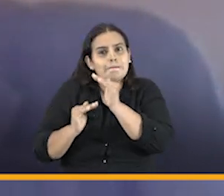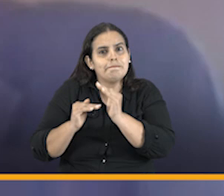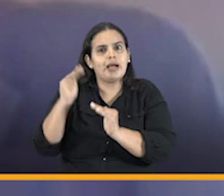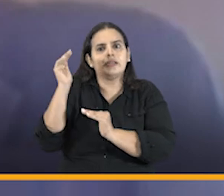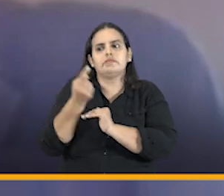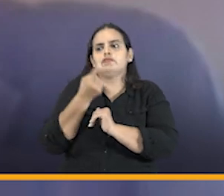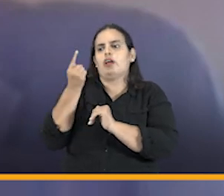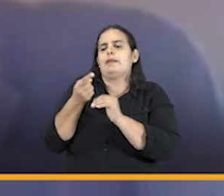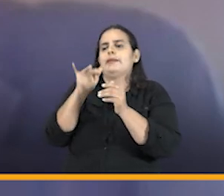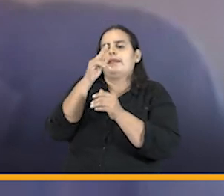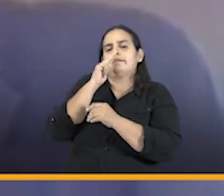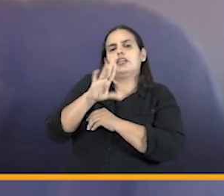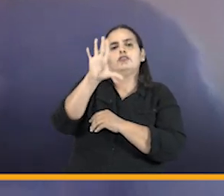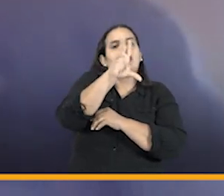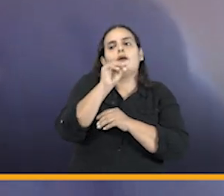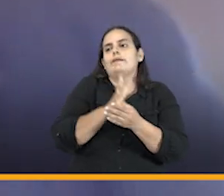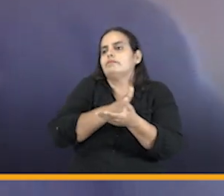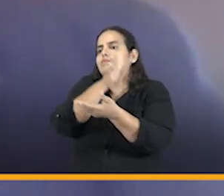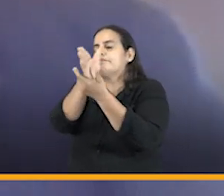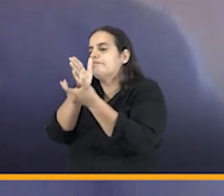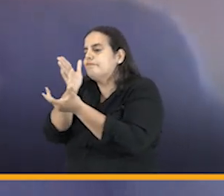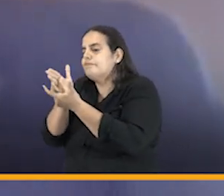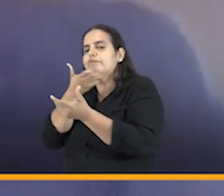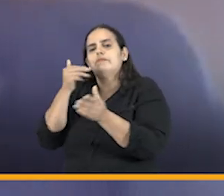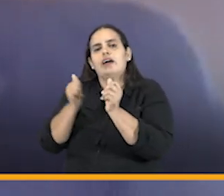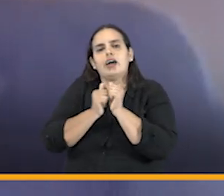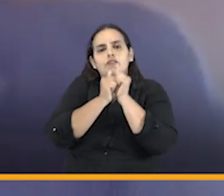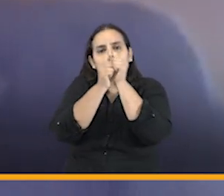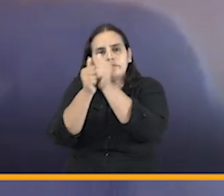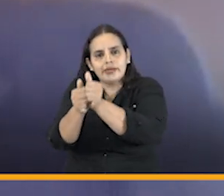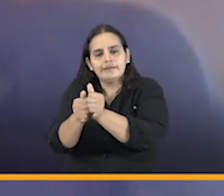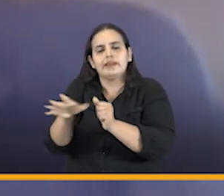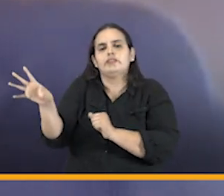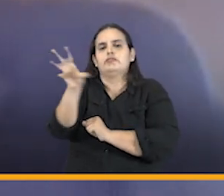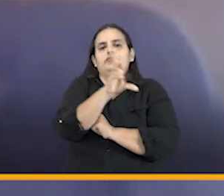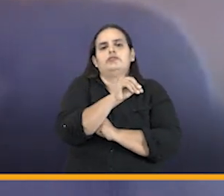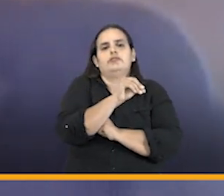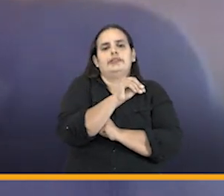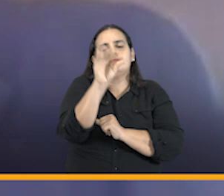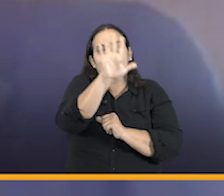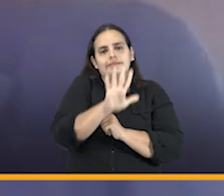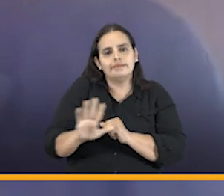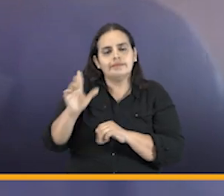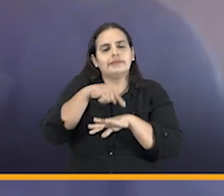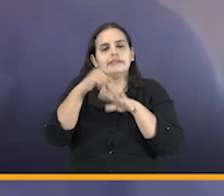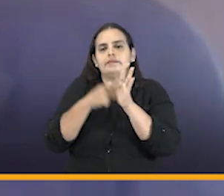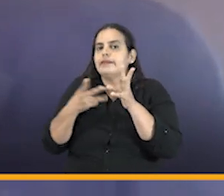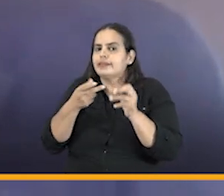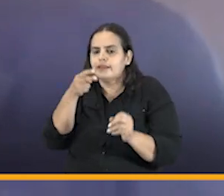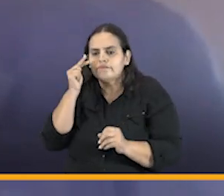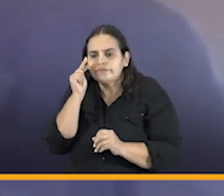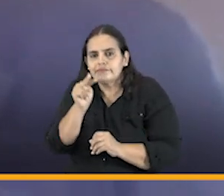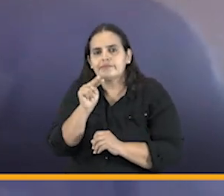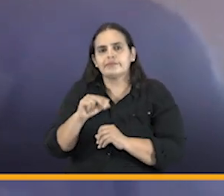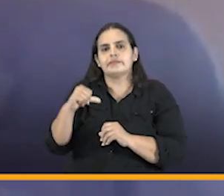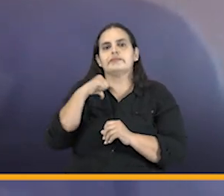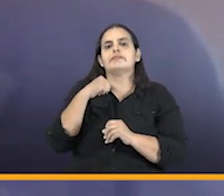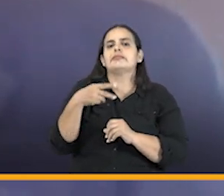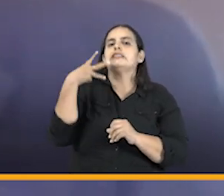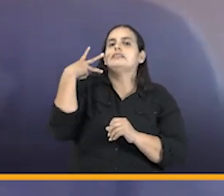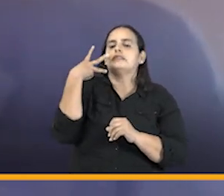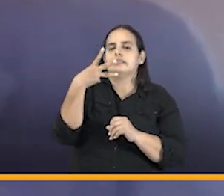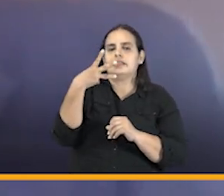allá de las entidades nacionales y de acompañar también a las entidades territoriales hay tres